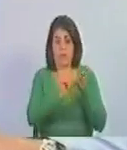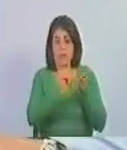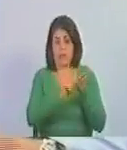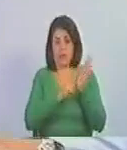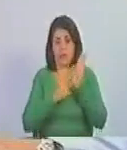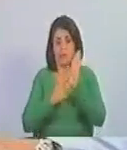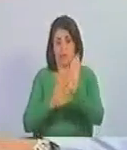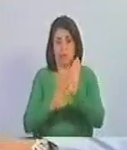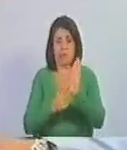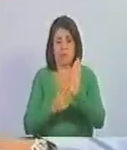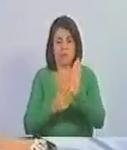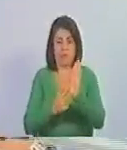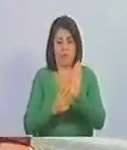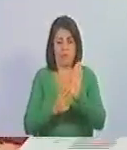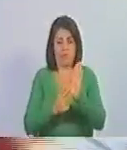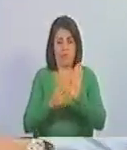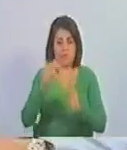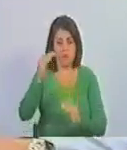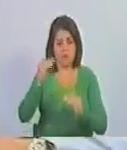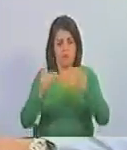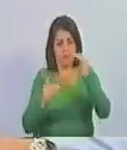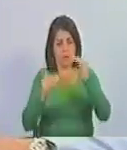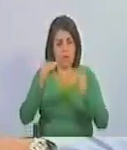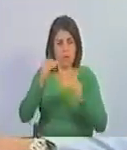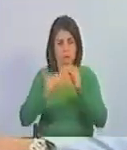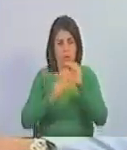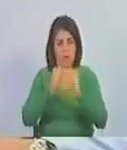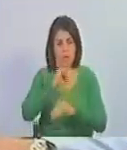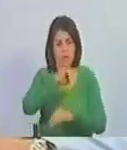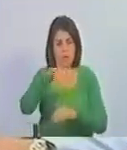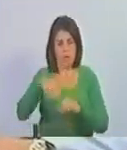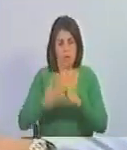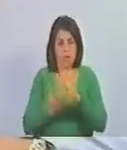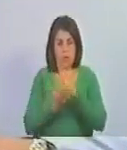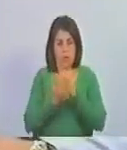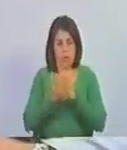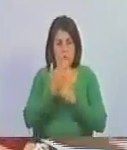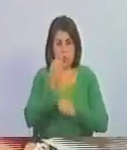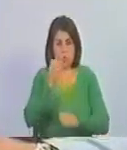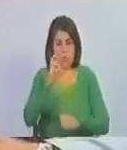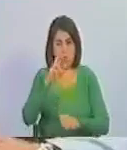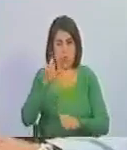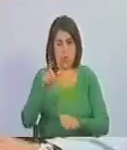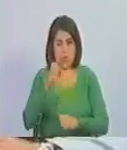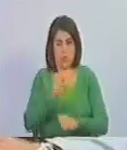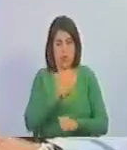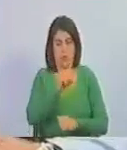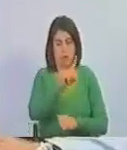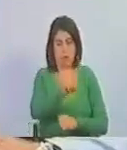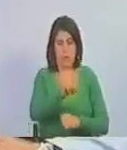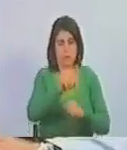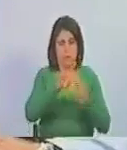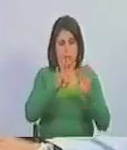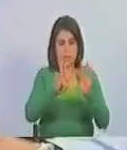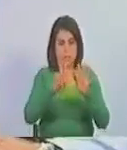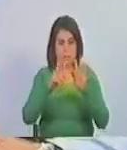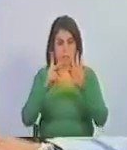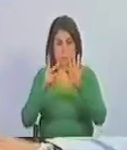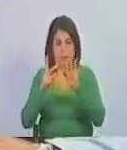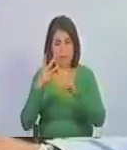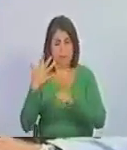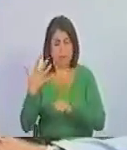el balance que hace Jorge Rodríguez en julio de 1975,